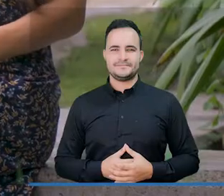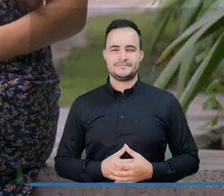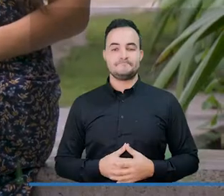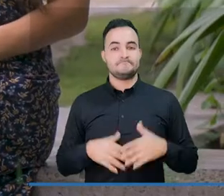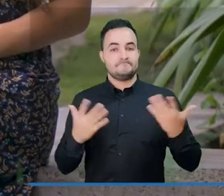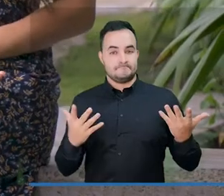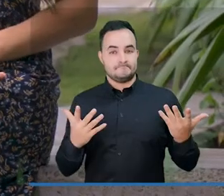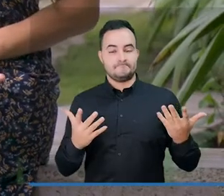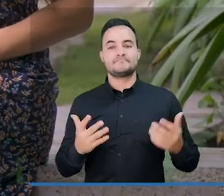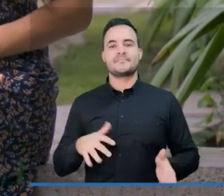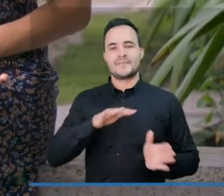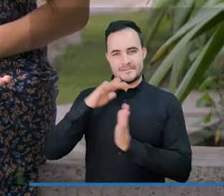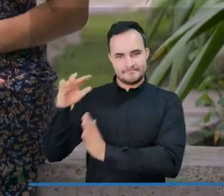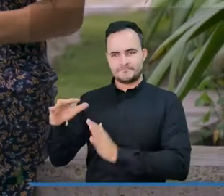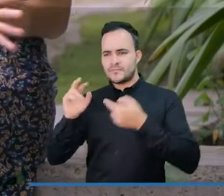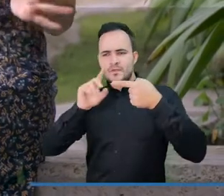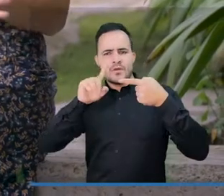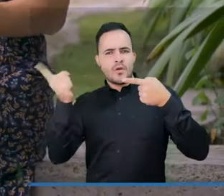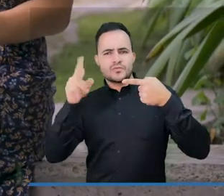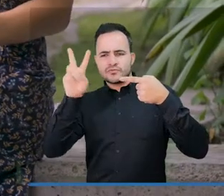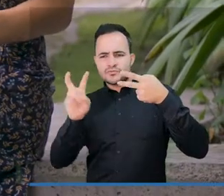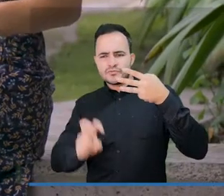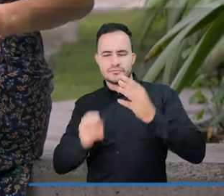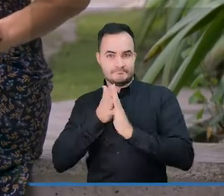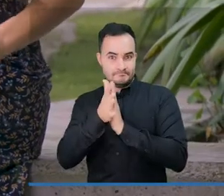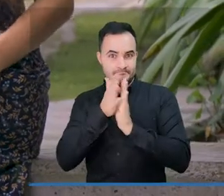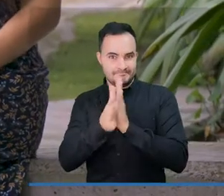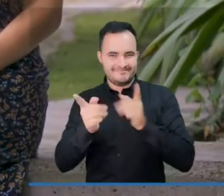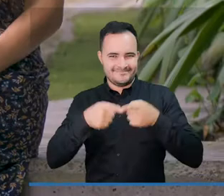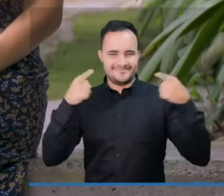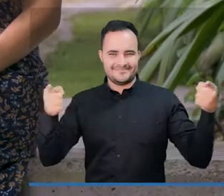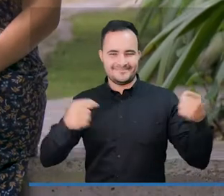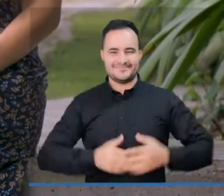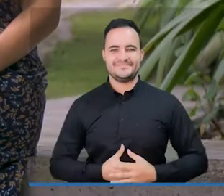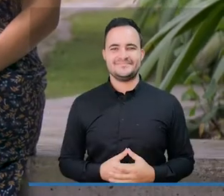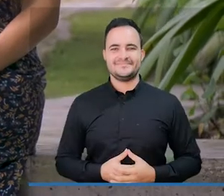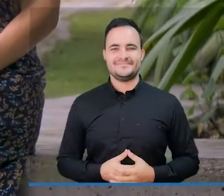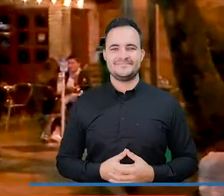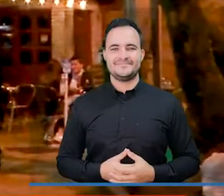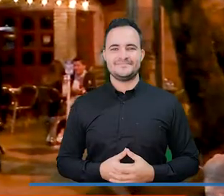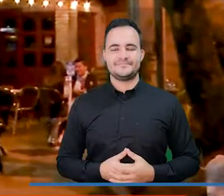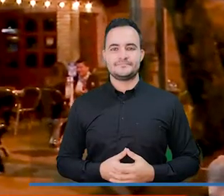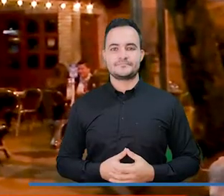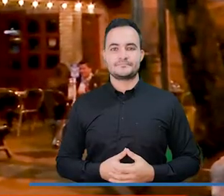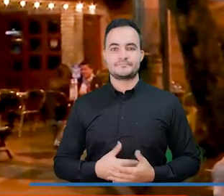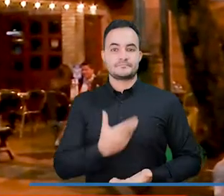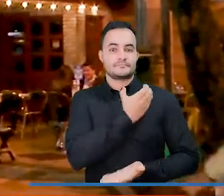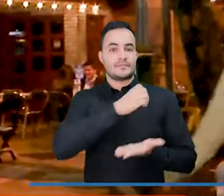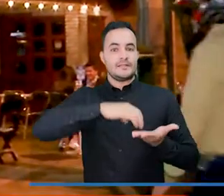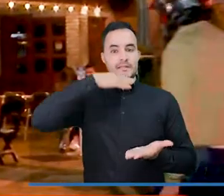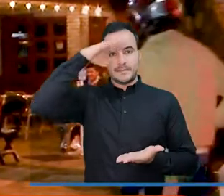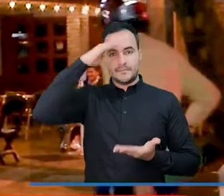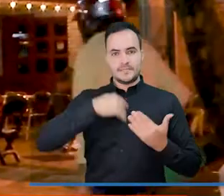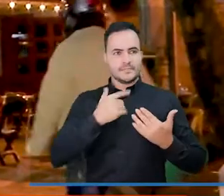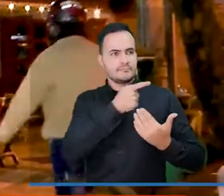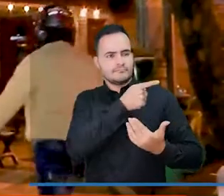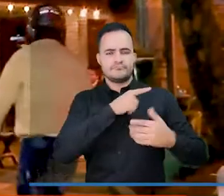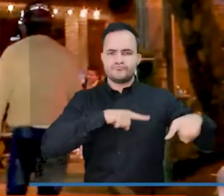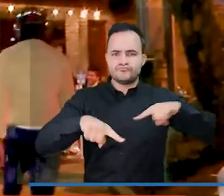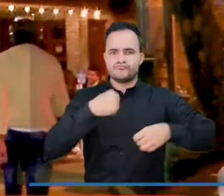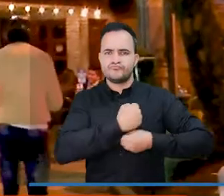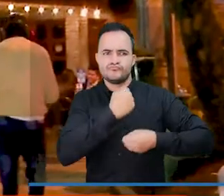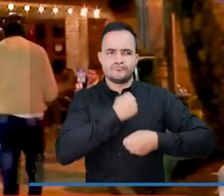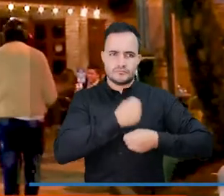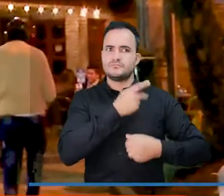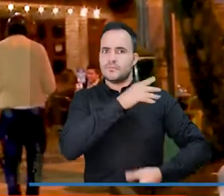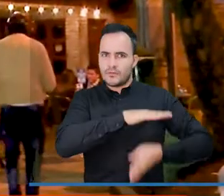Y ahora en Medellín Conecta TV es tiempo de conocer otros hechos destacados de la semana. La Administración Municipal continúa desarrollando